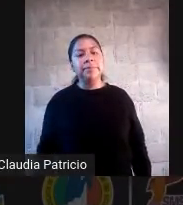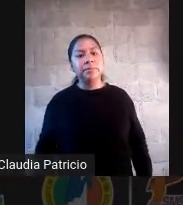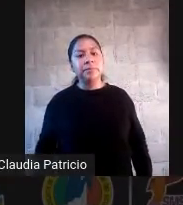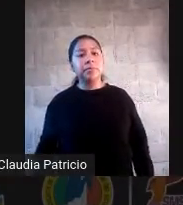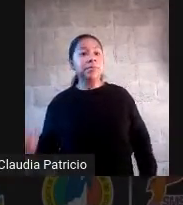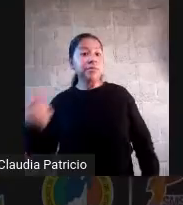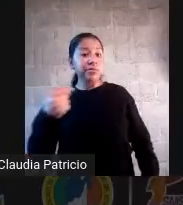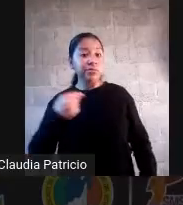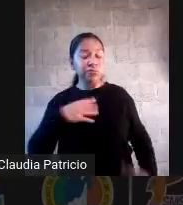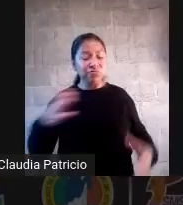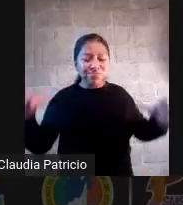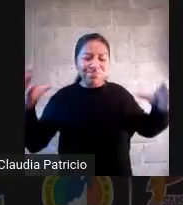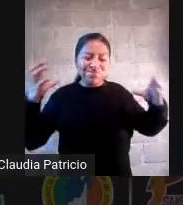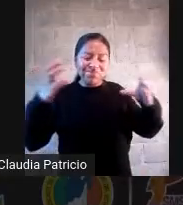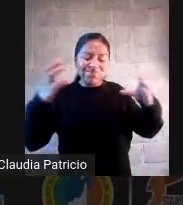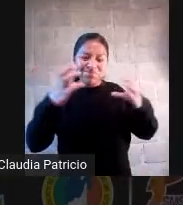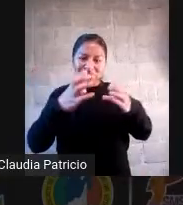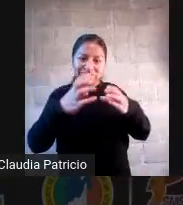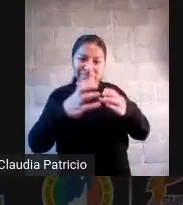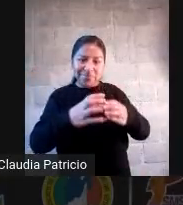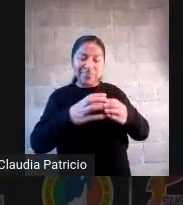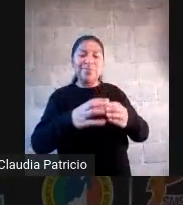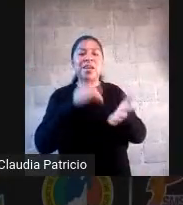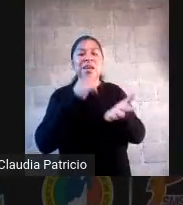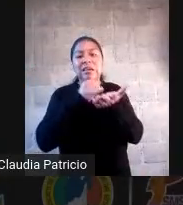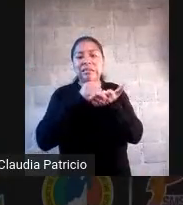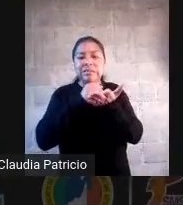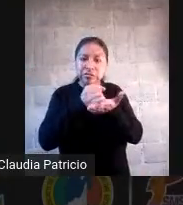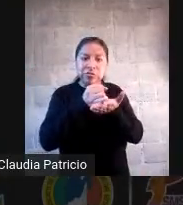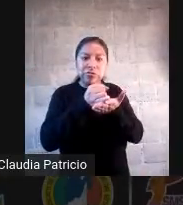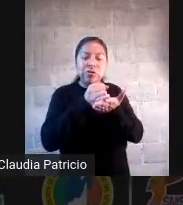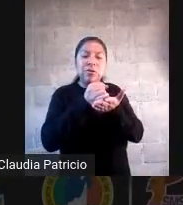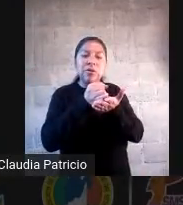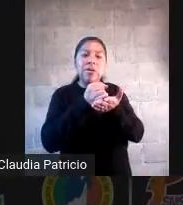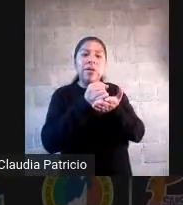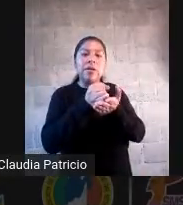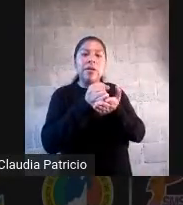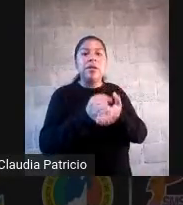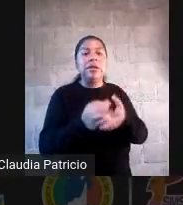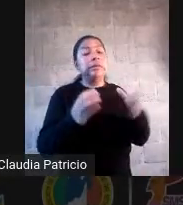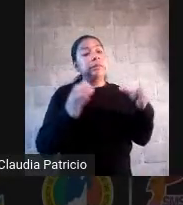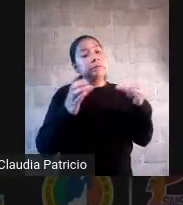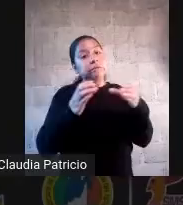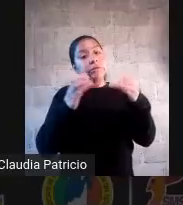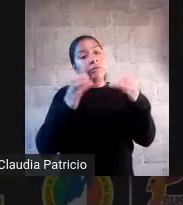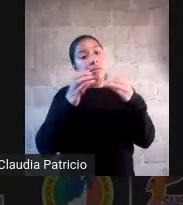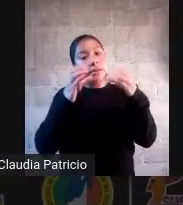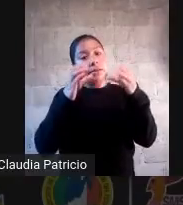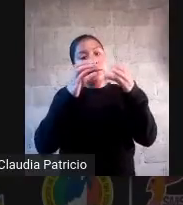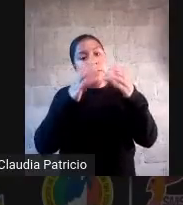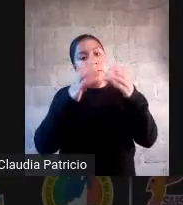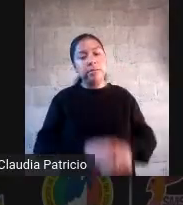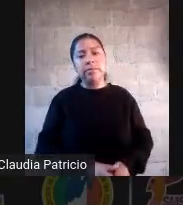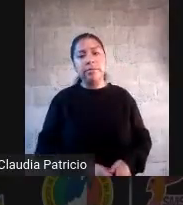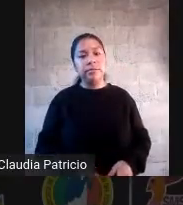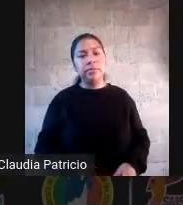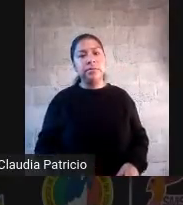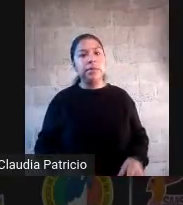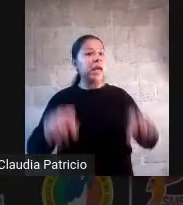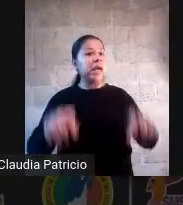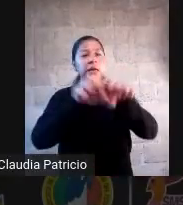y se toman decisiones formativas. Miren, una decisión formativa, yo les decía hace un rato, del aula, en lo cortito, ahí tú